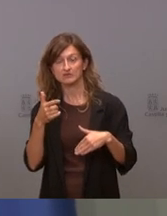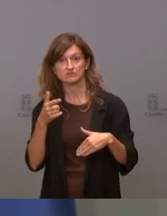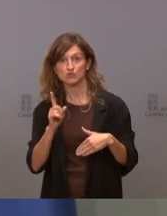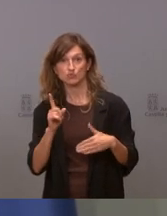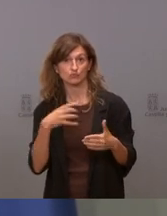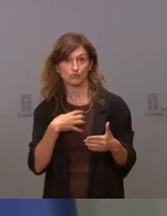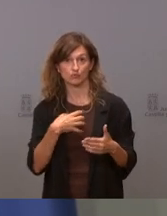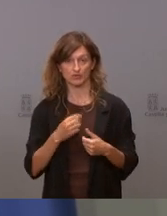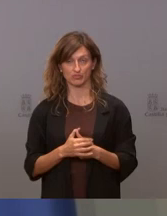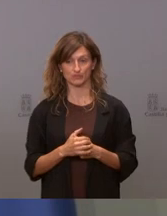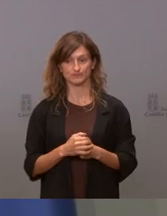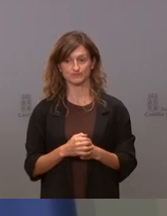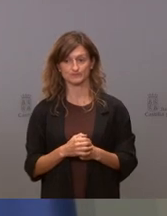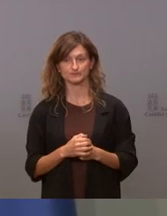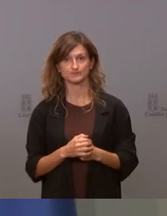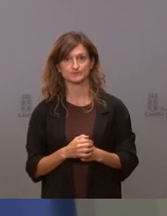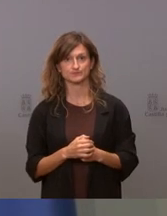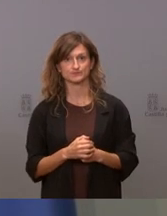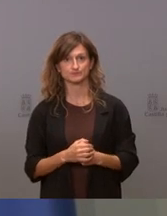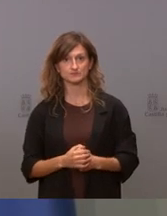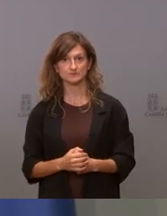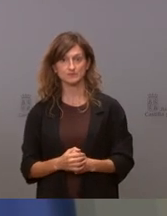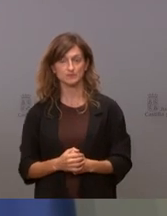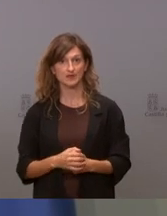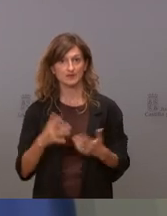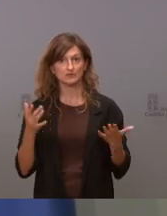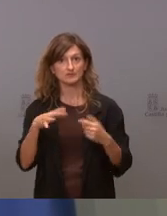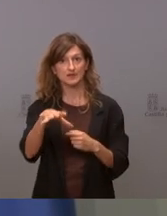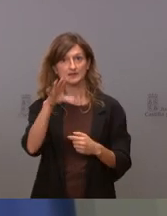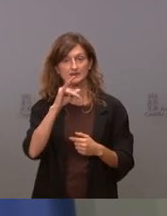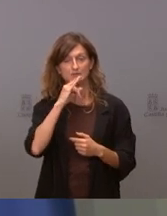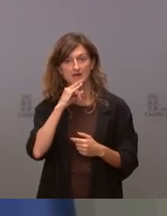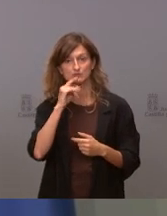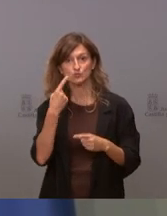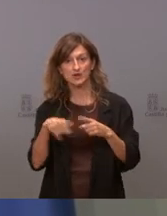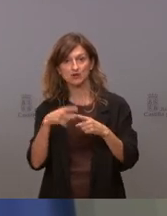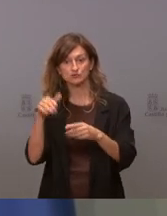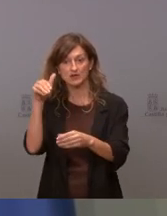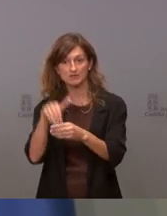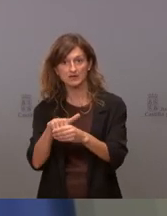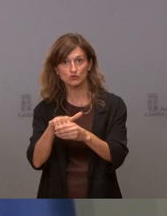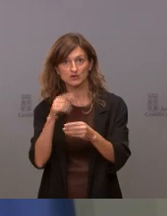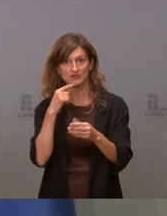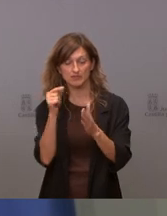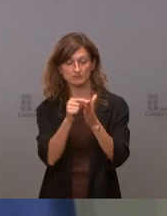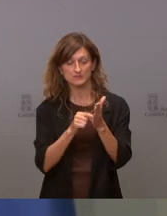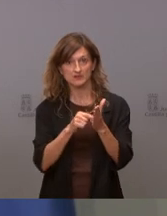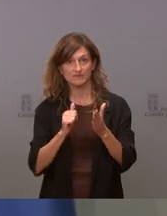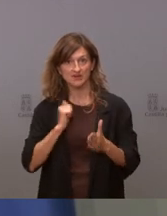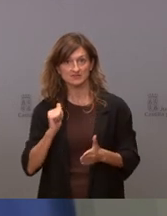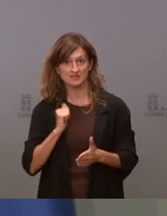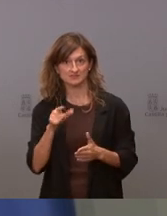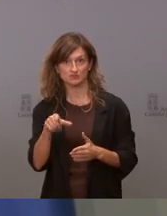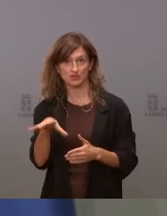Ya se lo transmitió. Es decir, yo creo que hay un malentendido, que es que votar a favor de una cosa que tiene unas premisas falsas, eso es el malentendido.